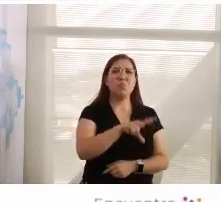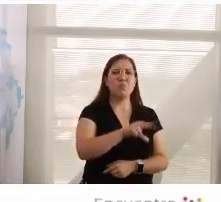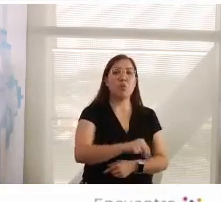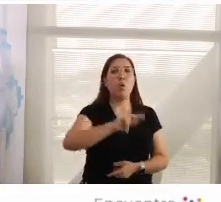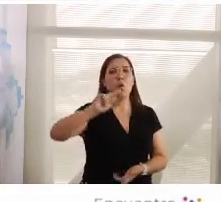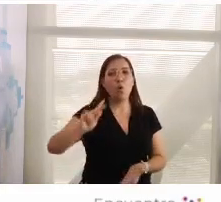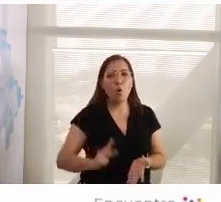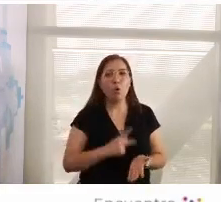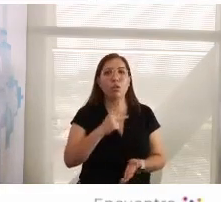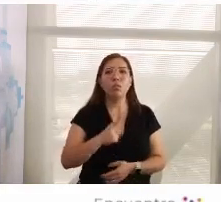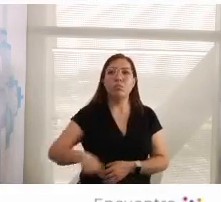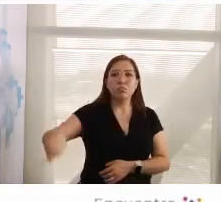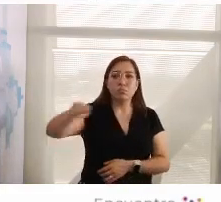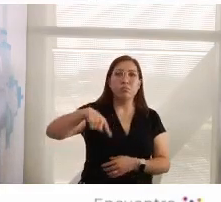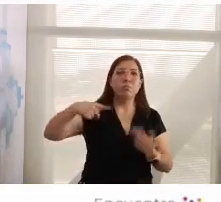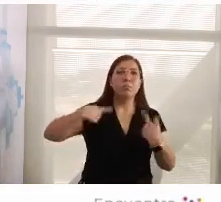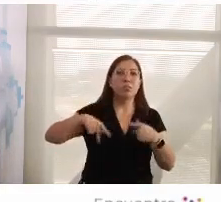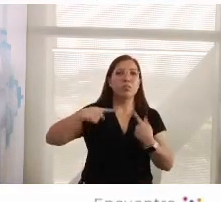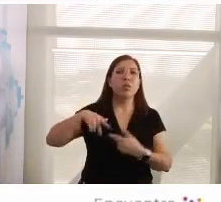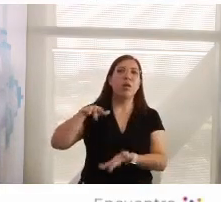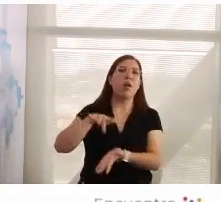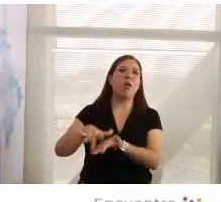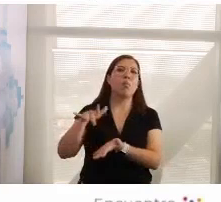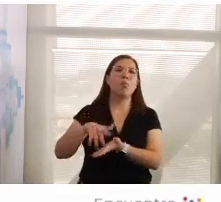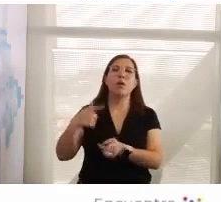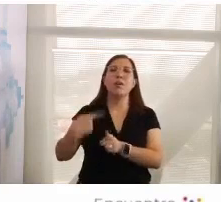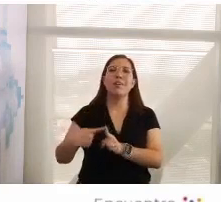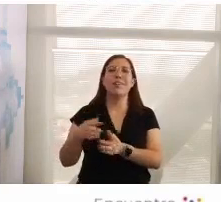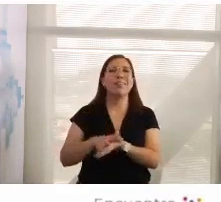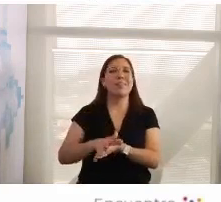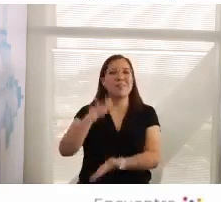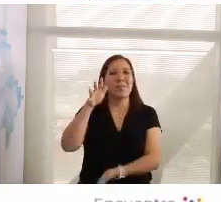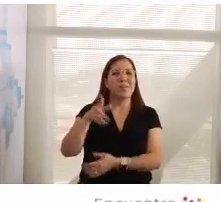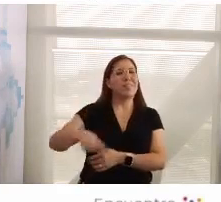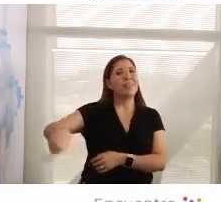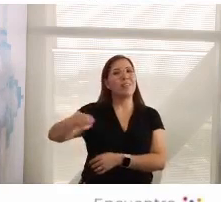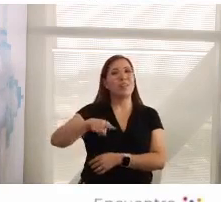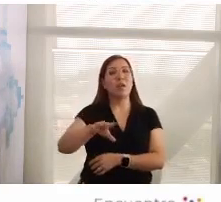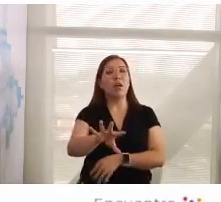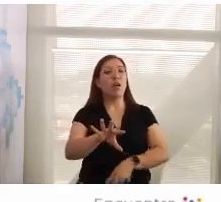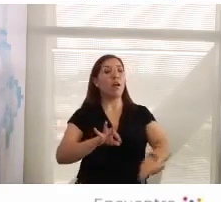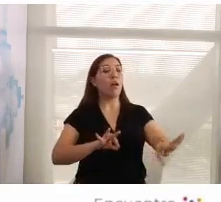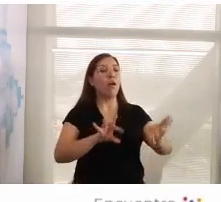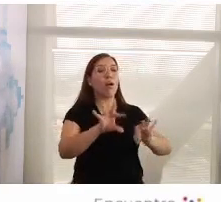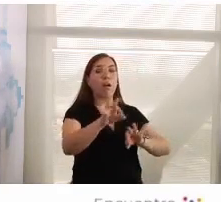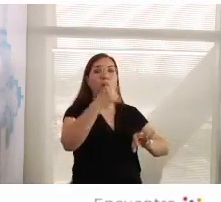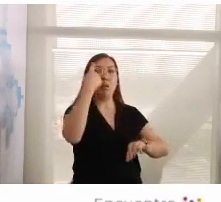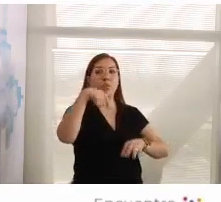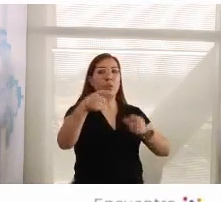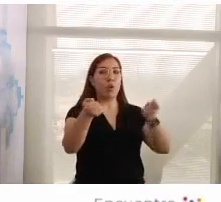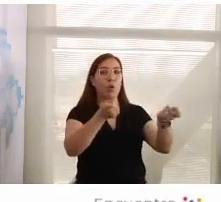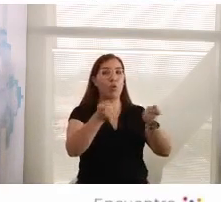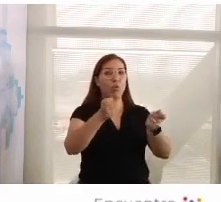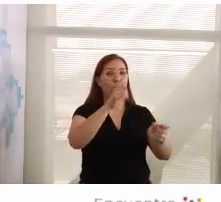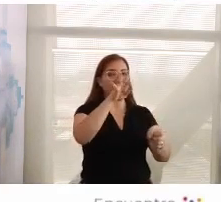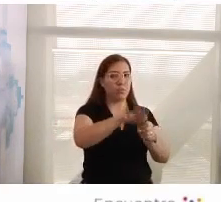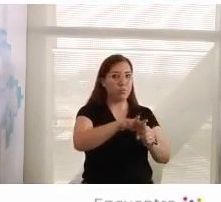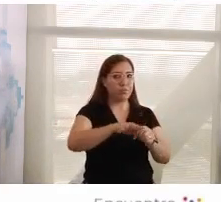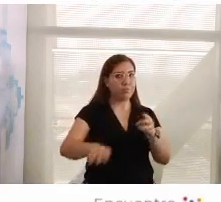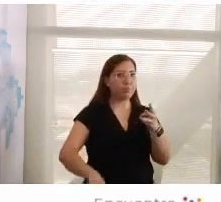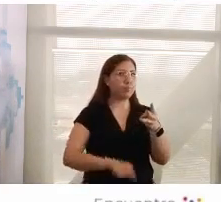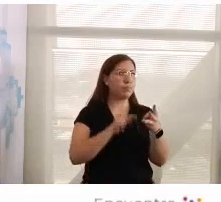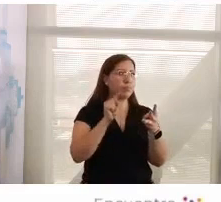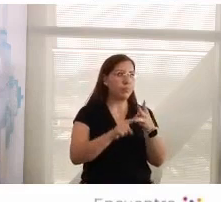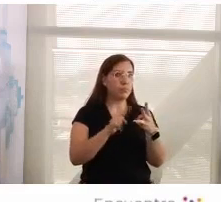sino otra vez personas apoyadas por la mayoría para que sean y dirijan las elecciones. Y el tercer